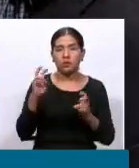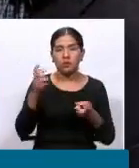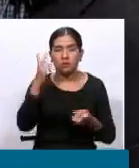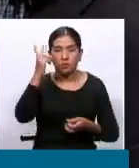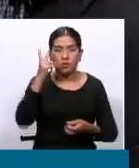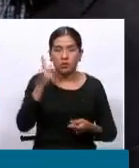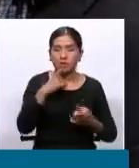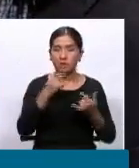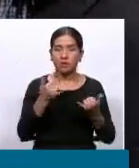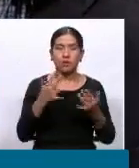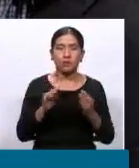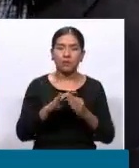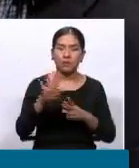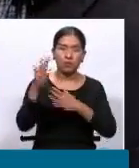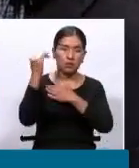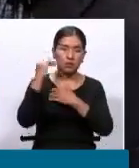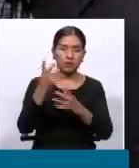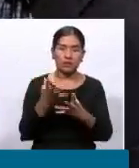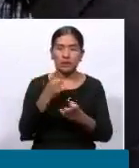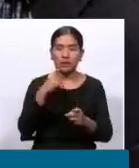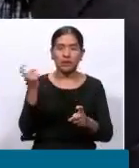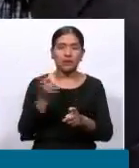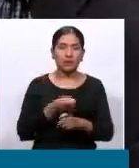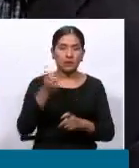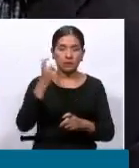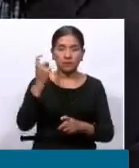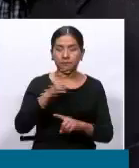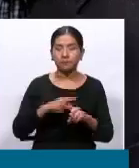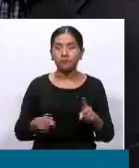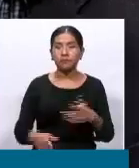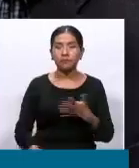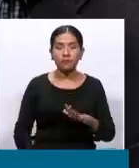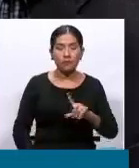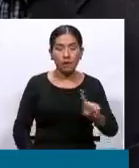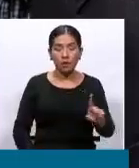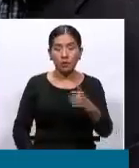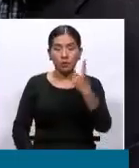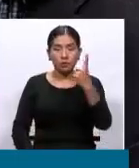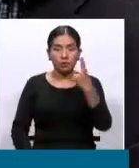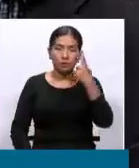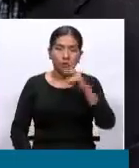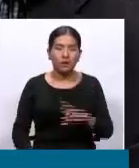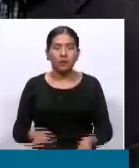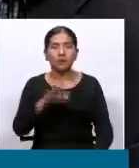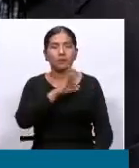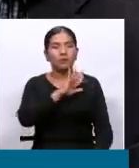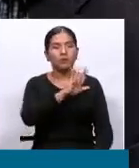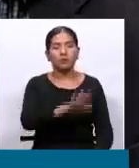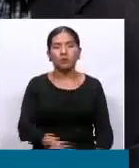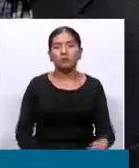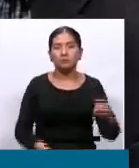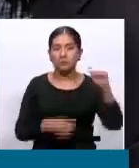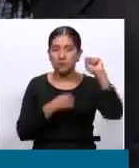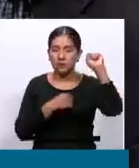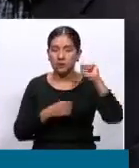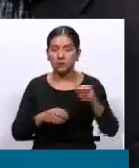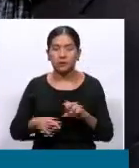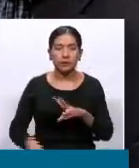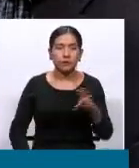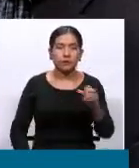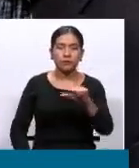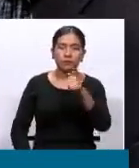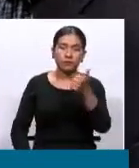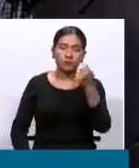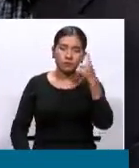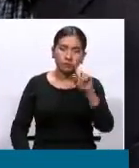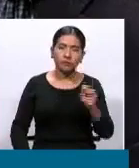que podría ganar Santa Cruz con el censo, uno va a ser para el más, y el otro puede ser